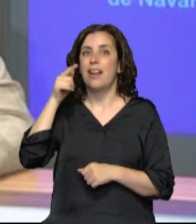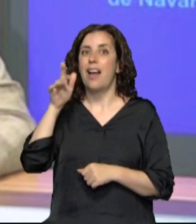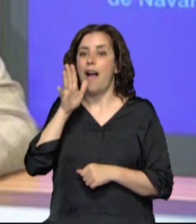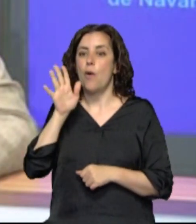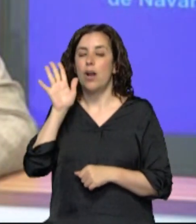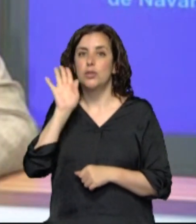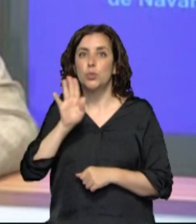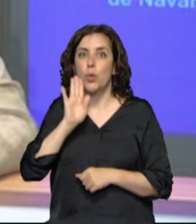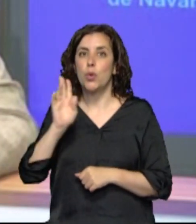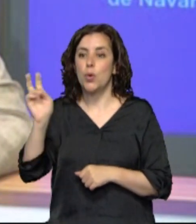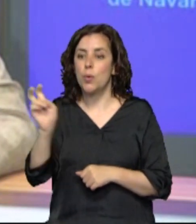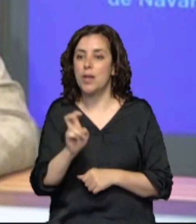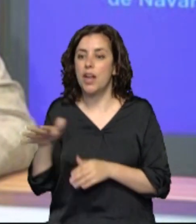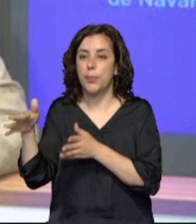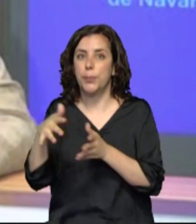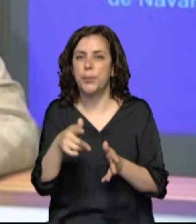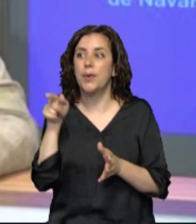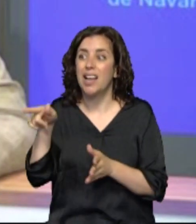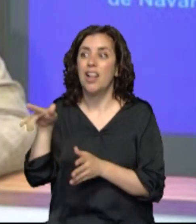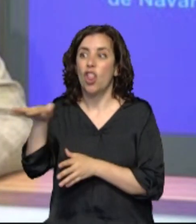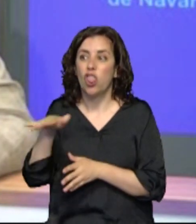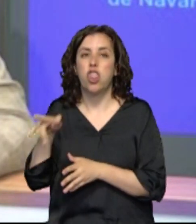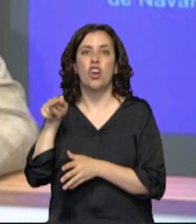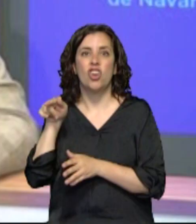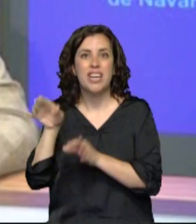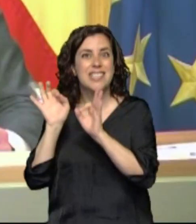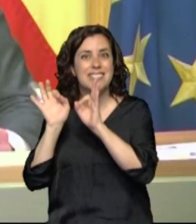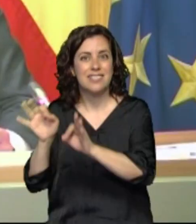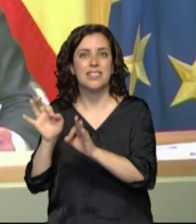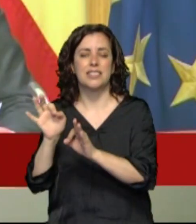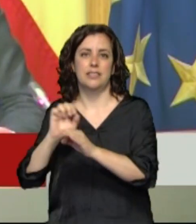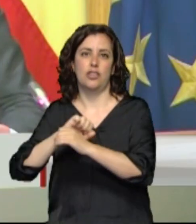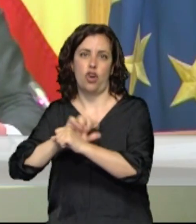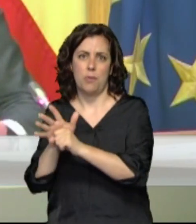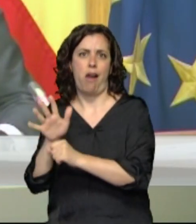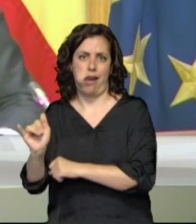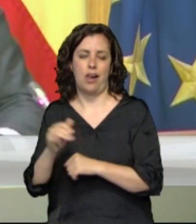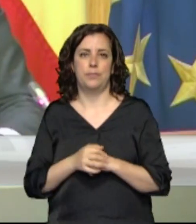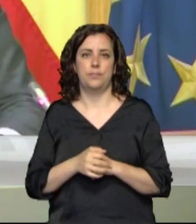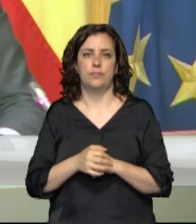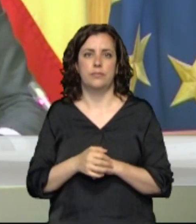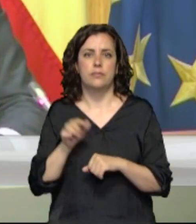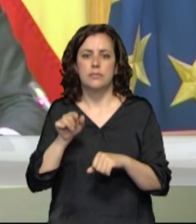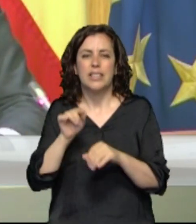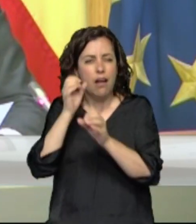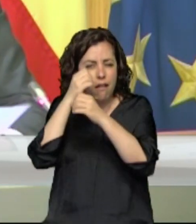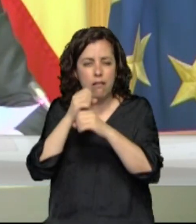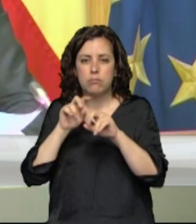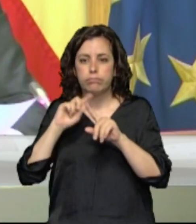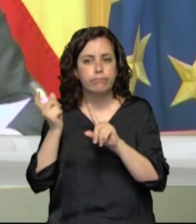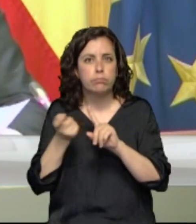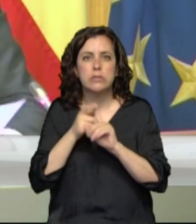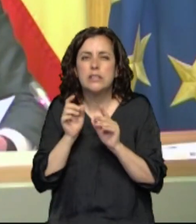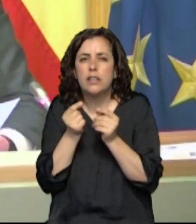afectadas por el COVID en una determinada localidad o zona. La sensibilidad del método es muy alta, pudiendo llegar incluso a detectarse